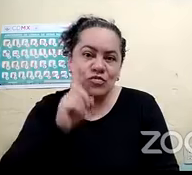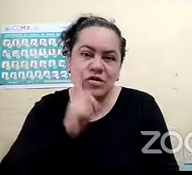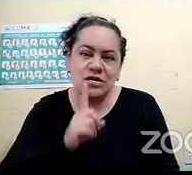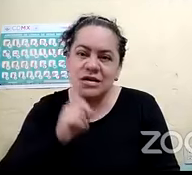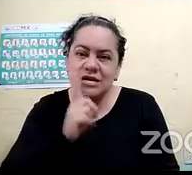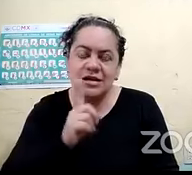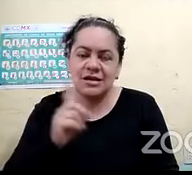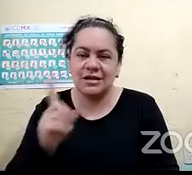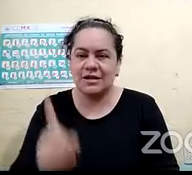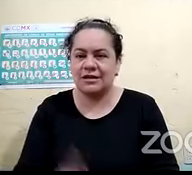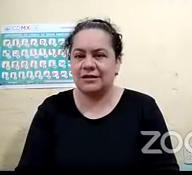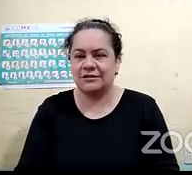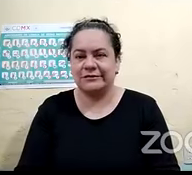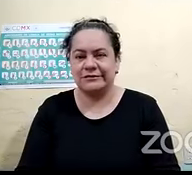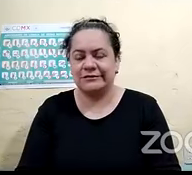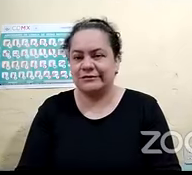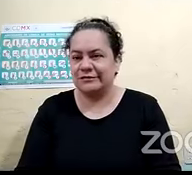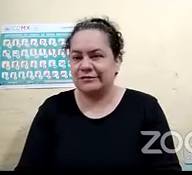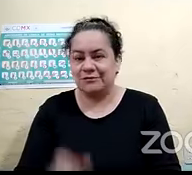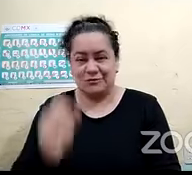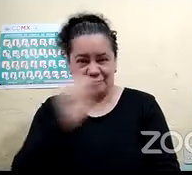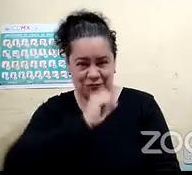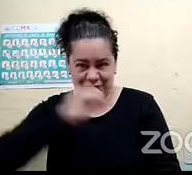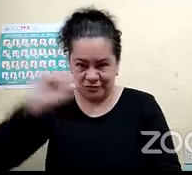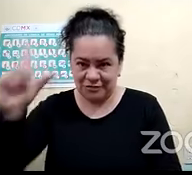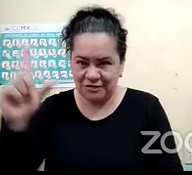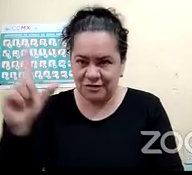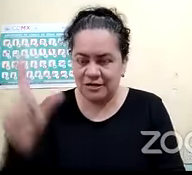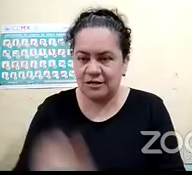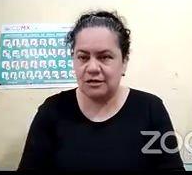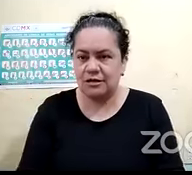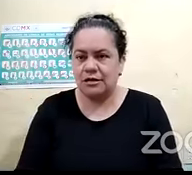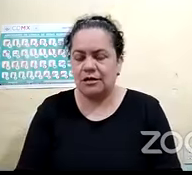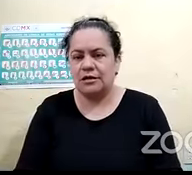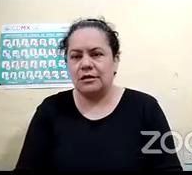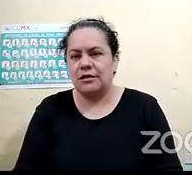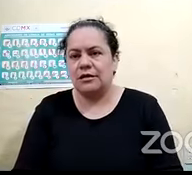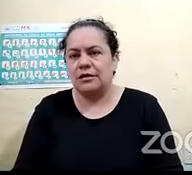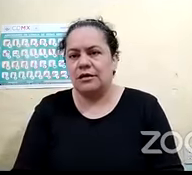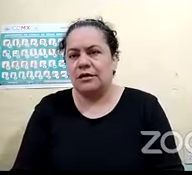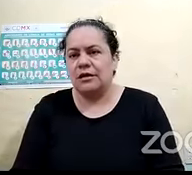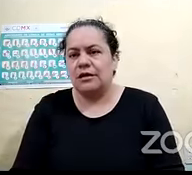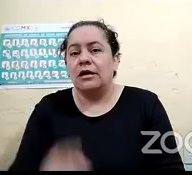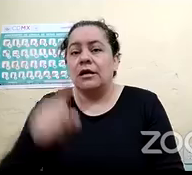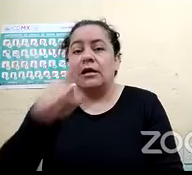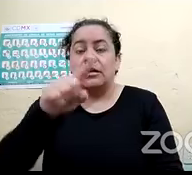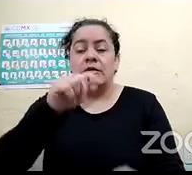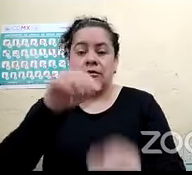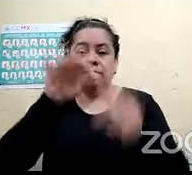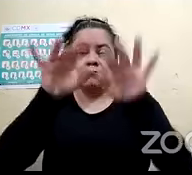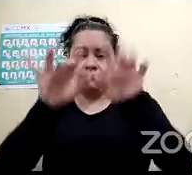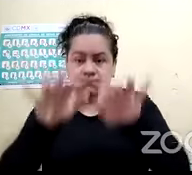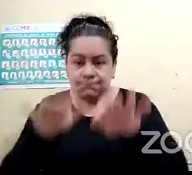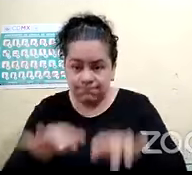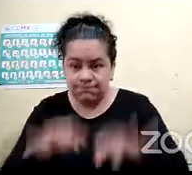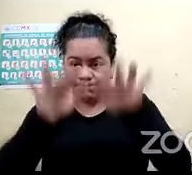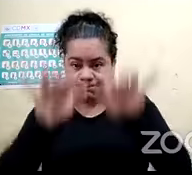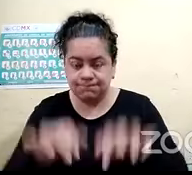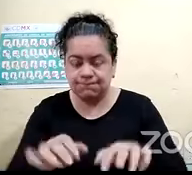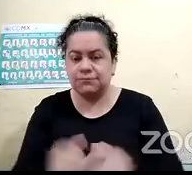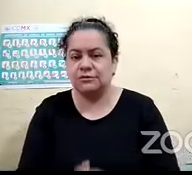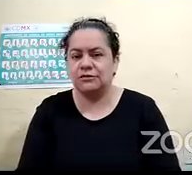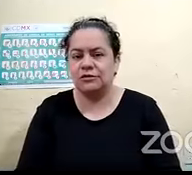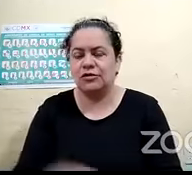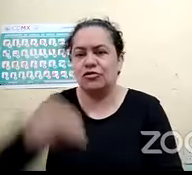ejemplos de vida. Han hecho muchísimas cosas. Antes de continuar, chicas, les leo los primeros saludos que nos están llegando. Nora